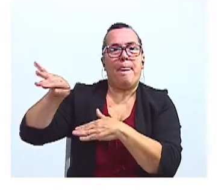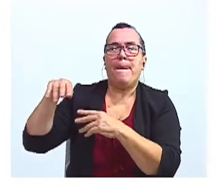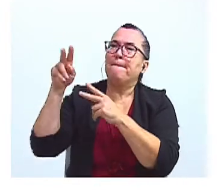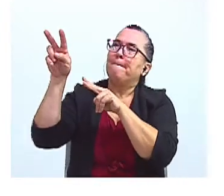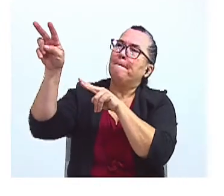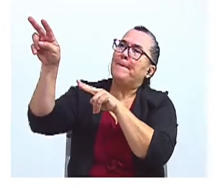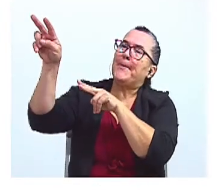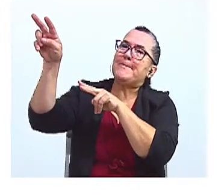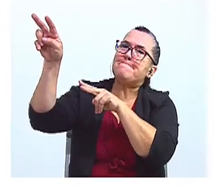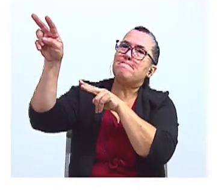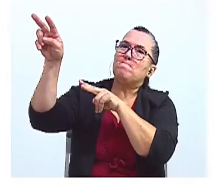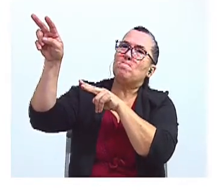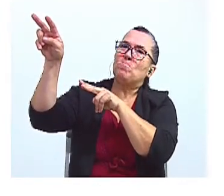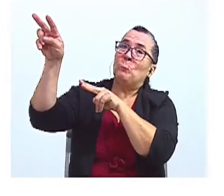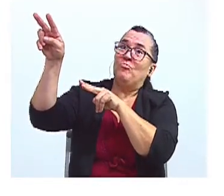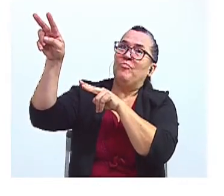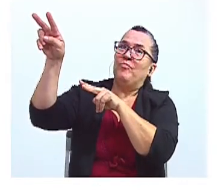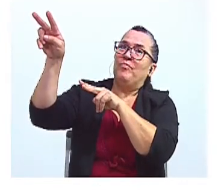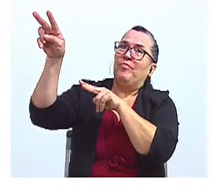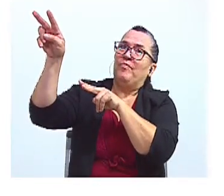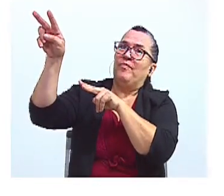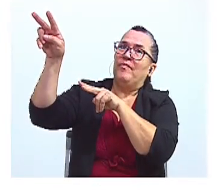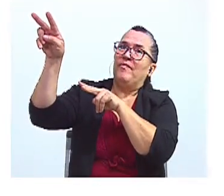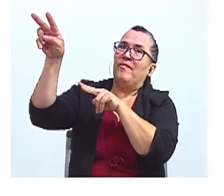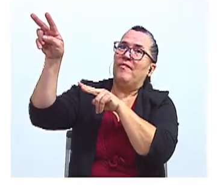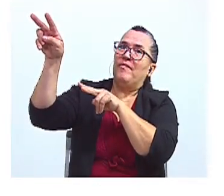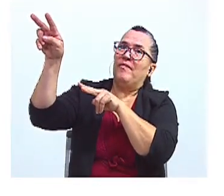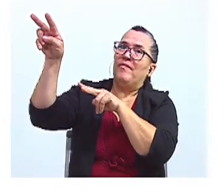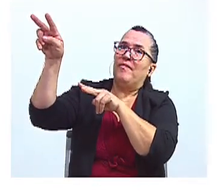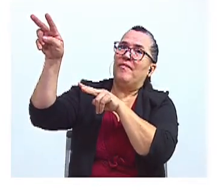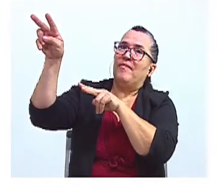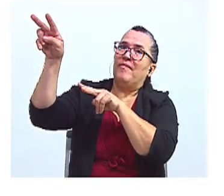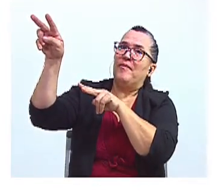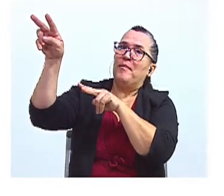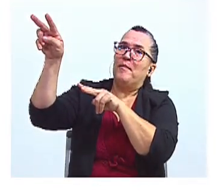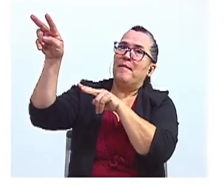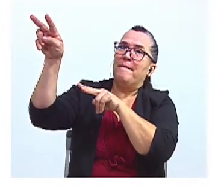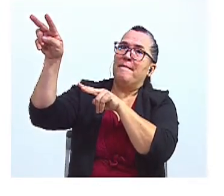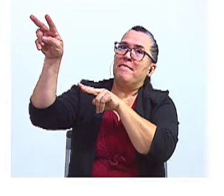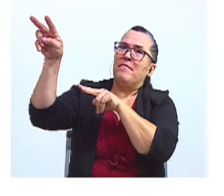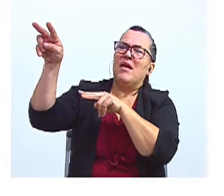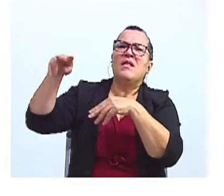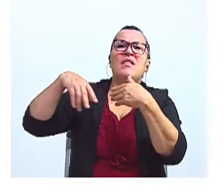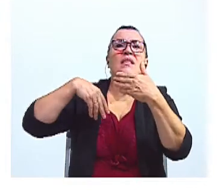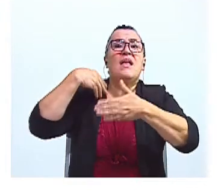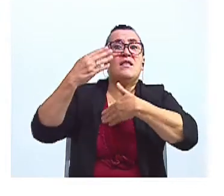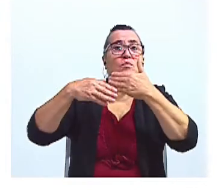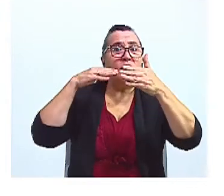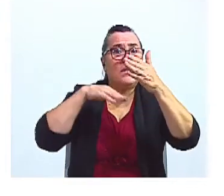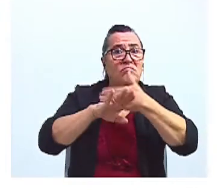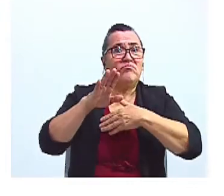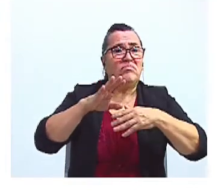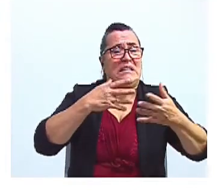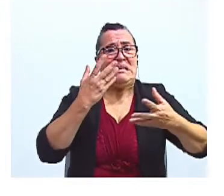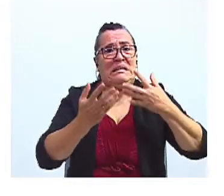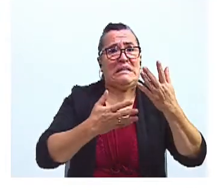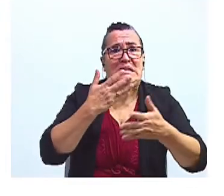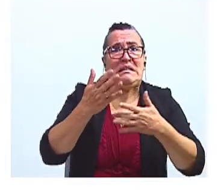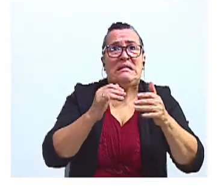Dice, después del encaminarme en el apuro, con el tiempo resbalado entre mis dedos. ¿Te parece que hay verbos por ahí?